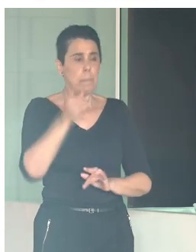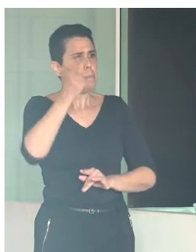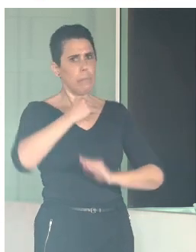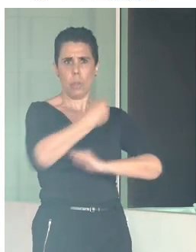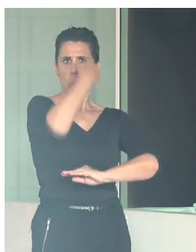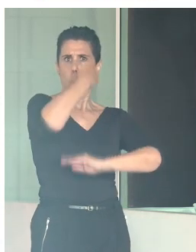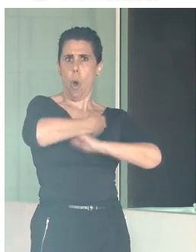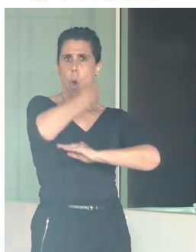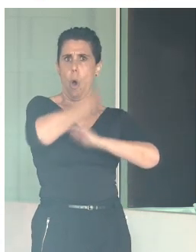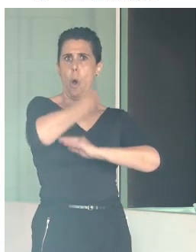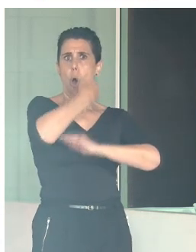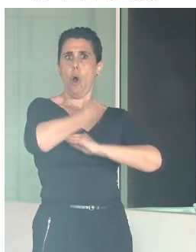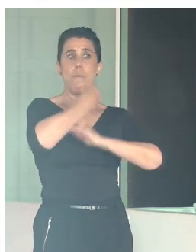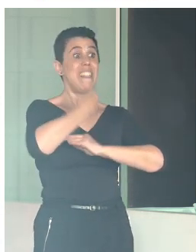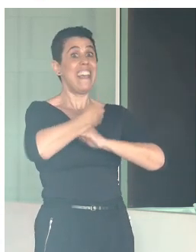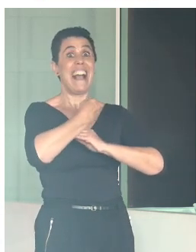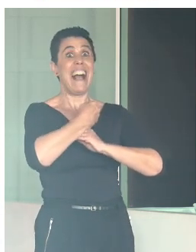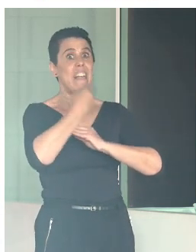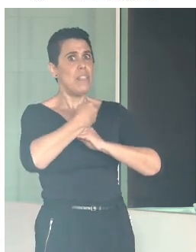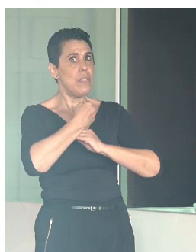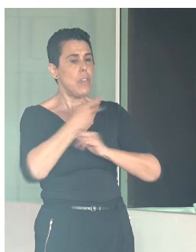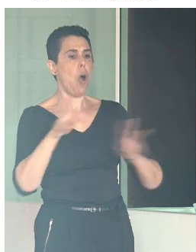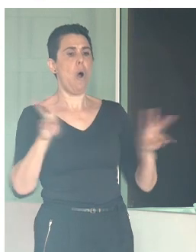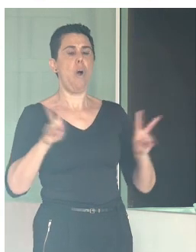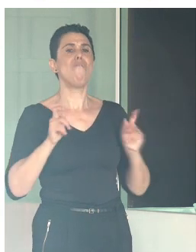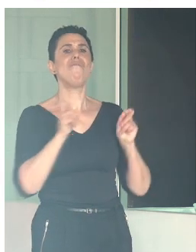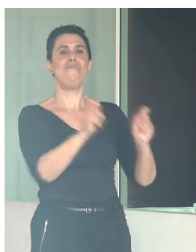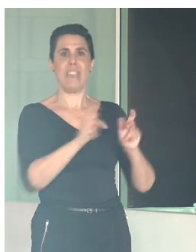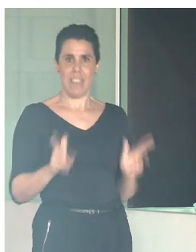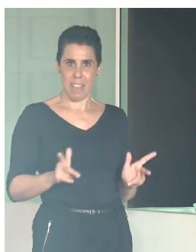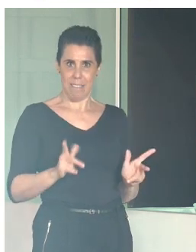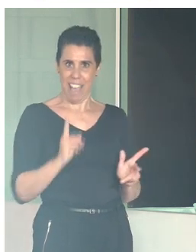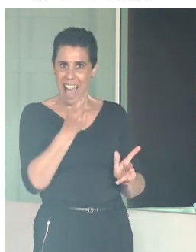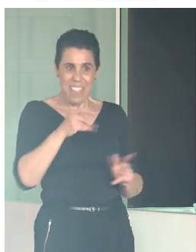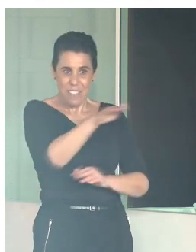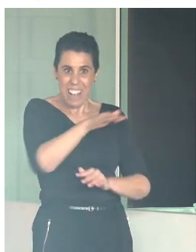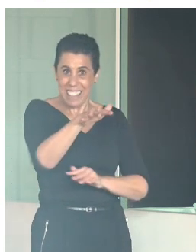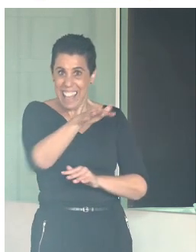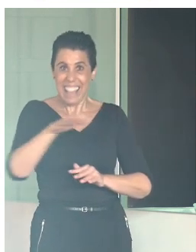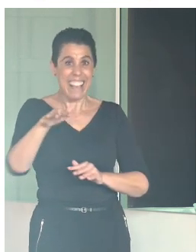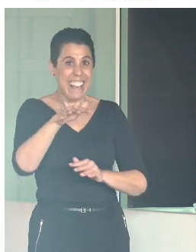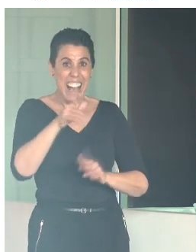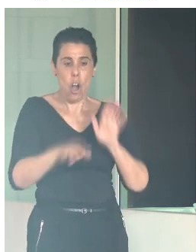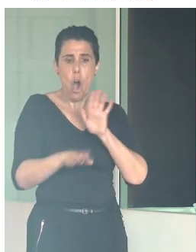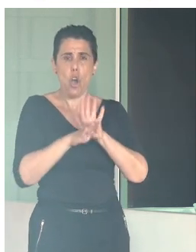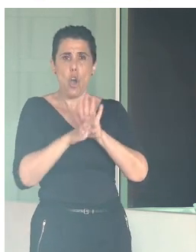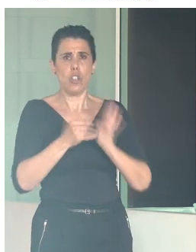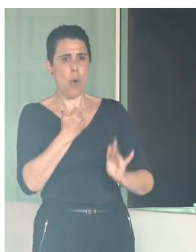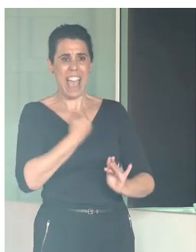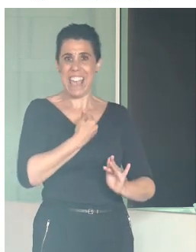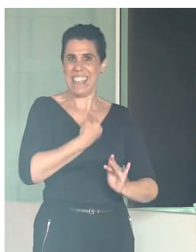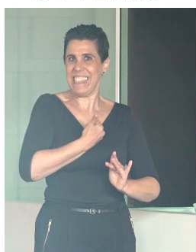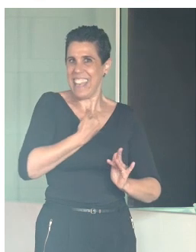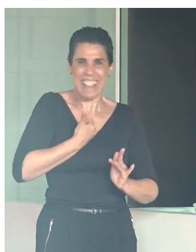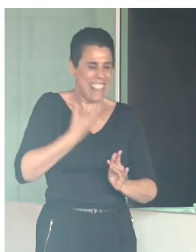sean zonas activas de la ciudad, porque necesitamos que ese casco histórico conserve la seña de identidad de sus vecinos, de sus